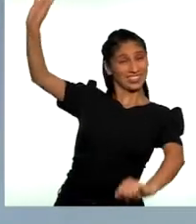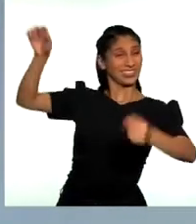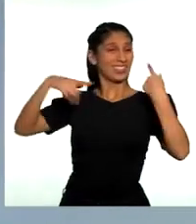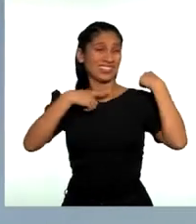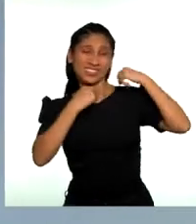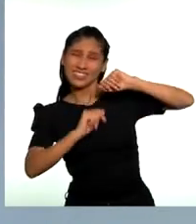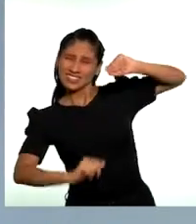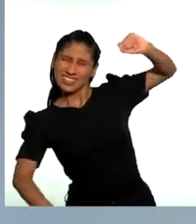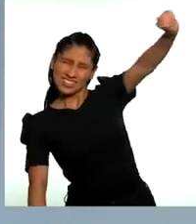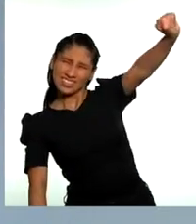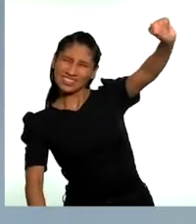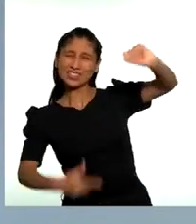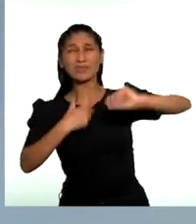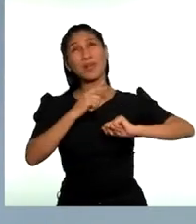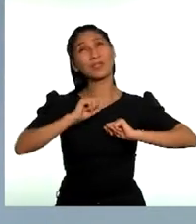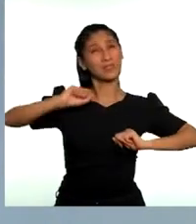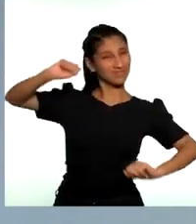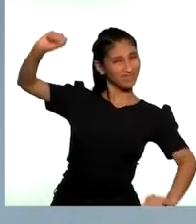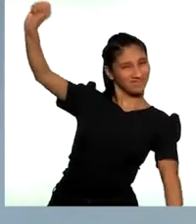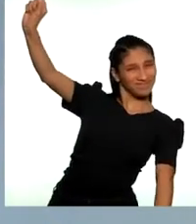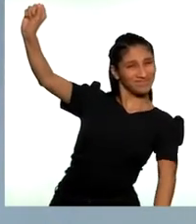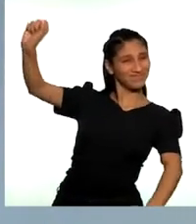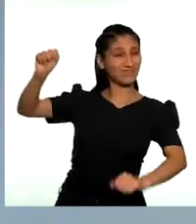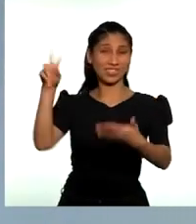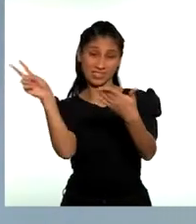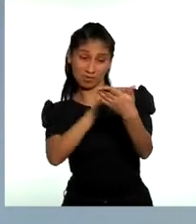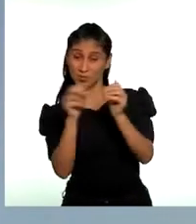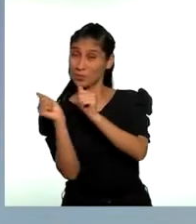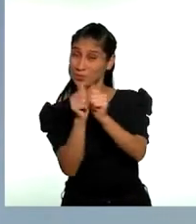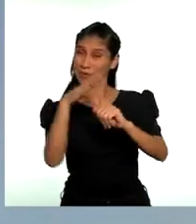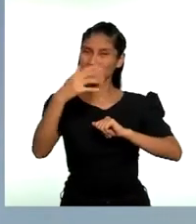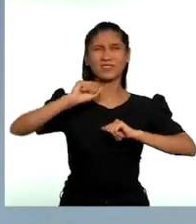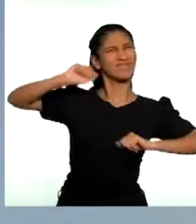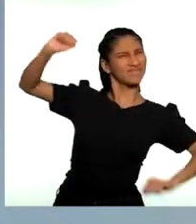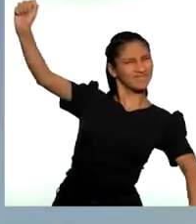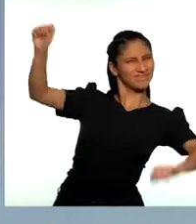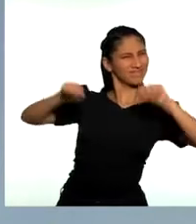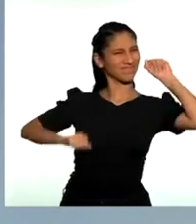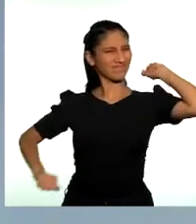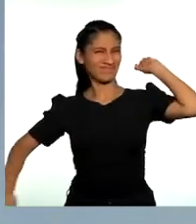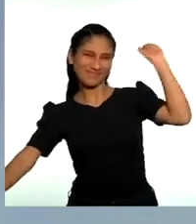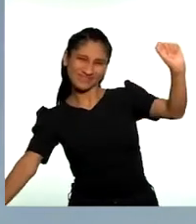Me gusta agregarle un par de estiramientos luego de Leemos Juntos.